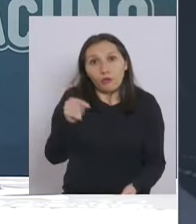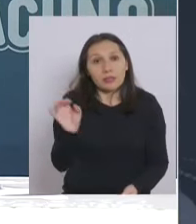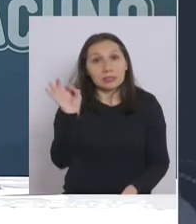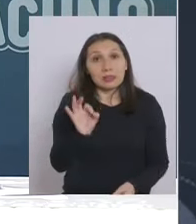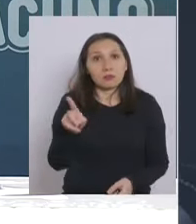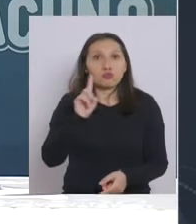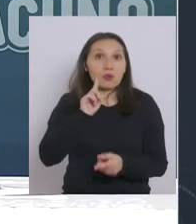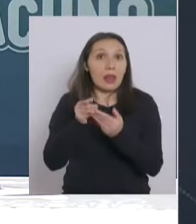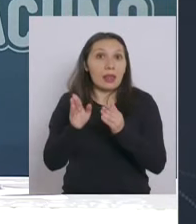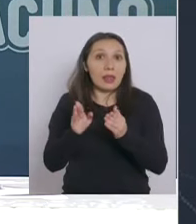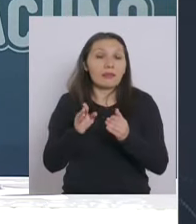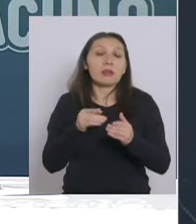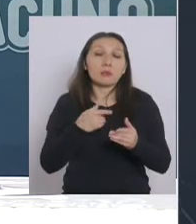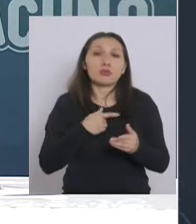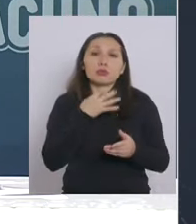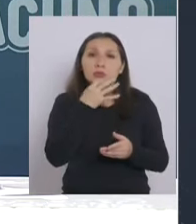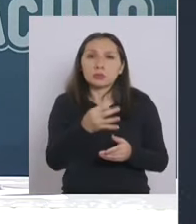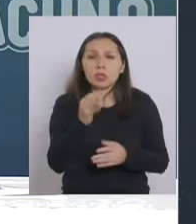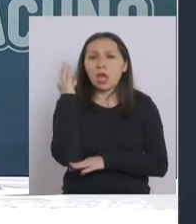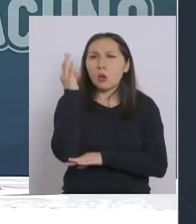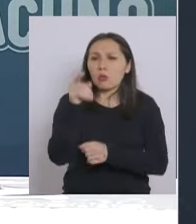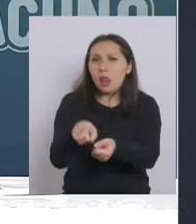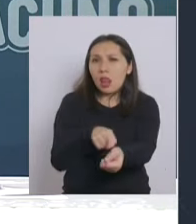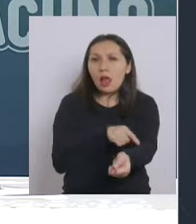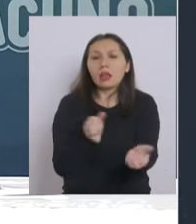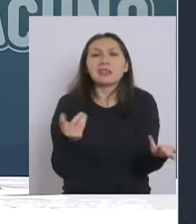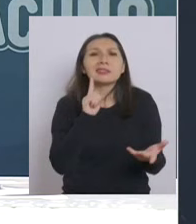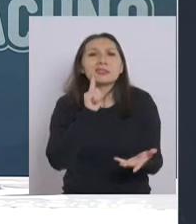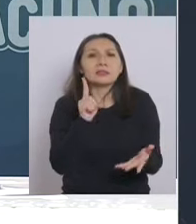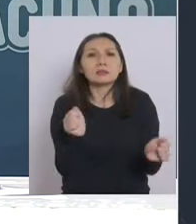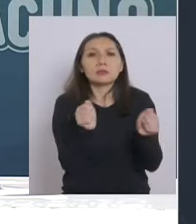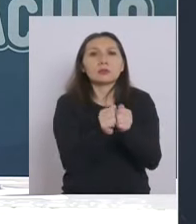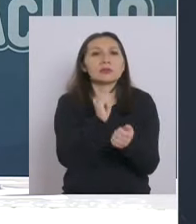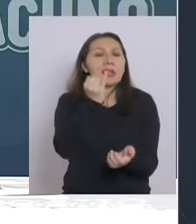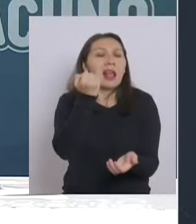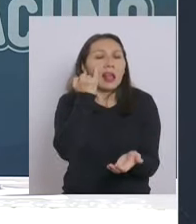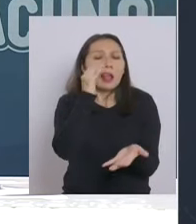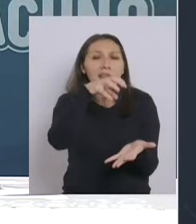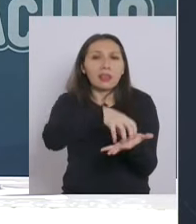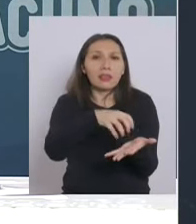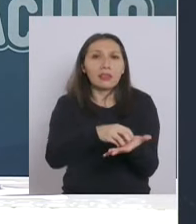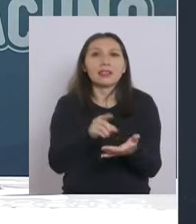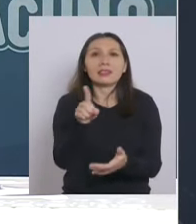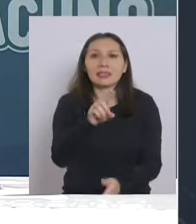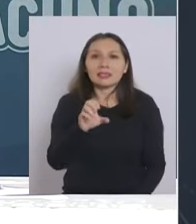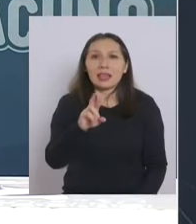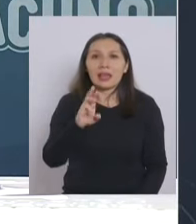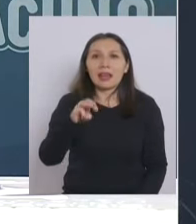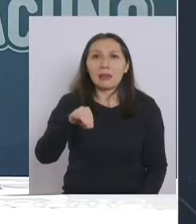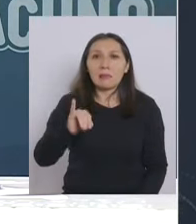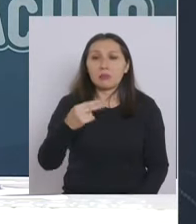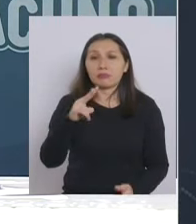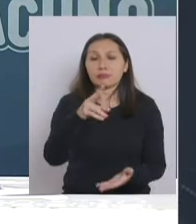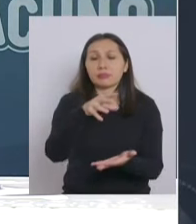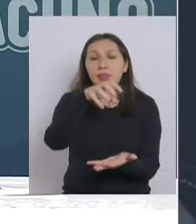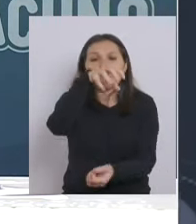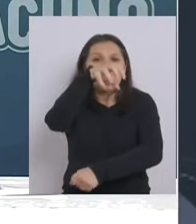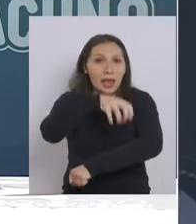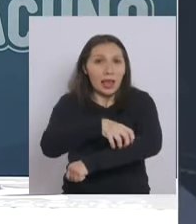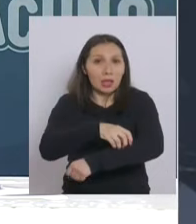tenía libre una reunión muy larga con el intendente con el Ceremi de la región de los lagos para justamente